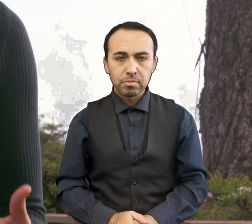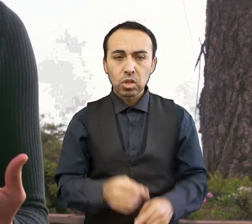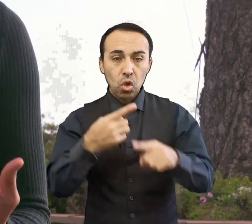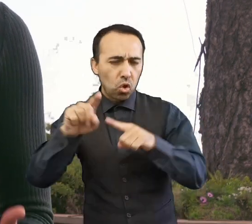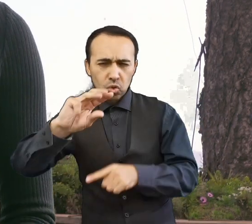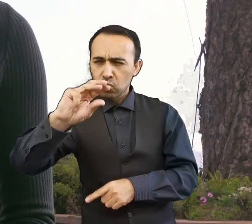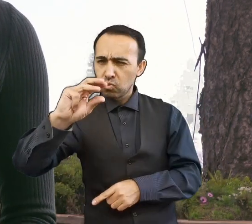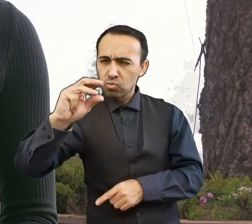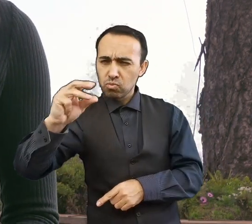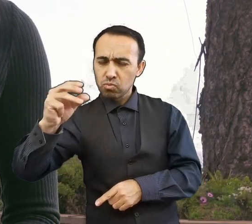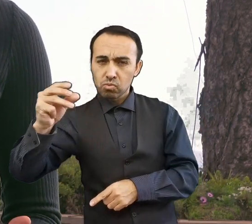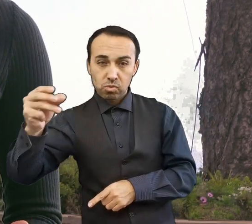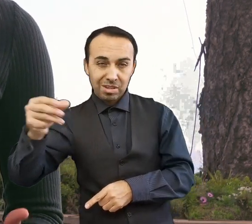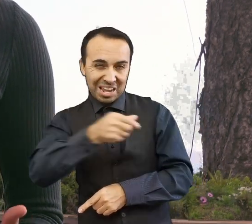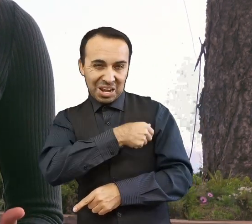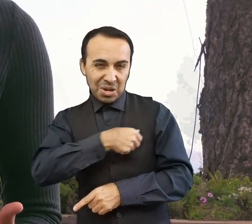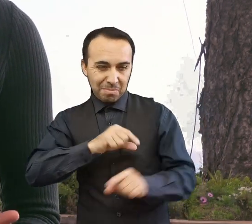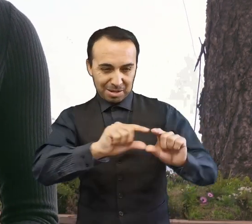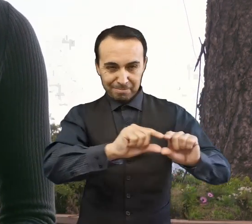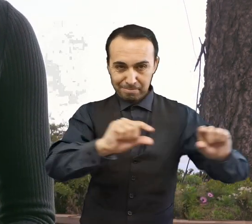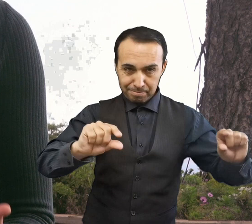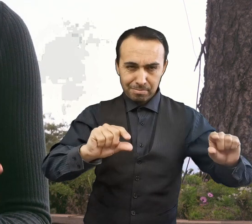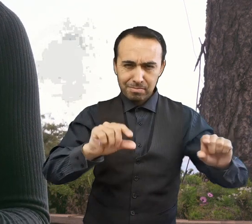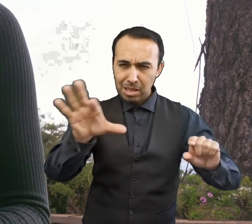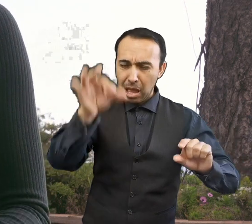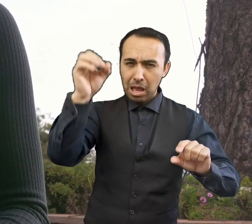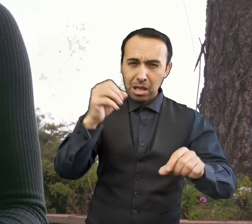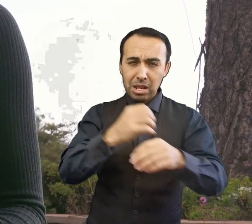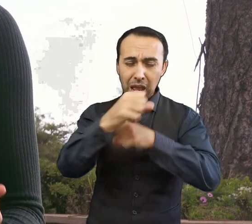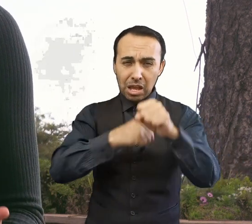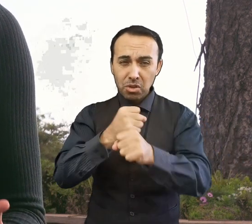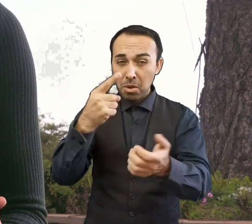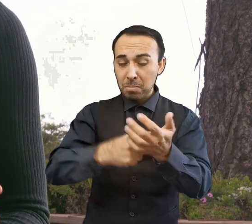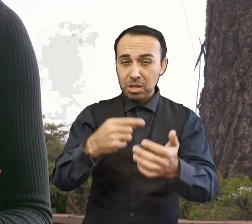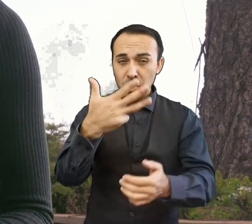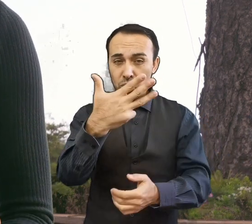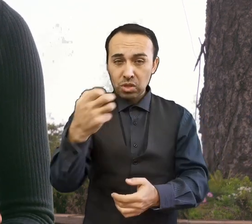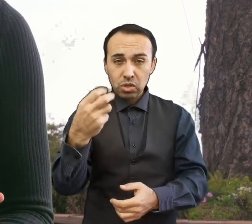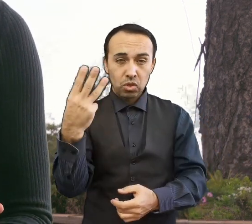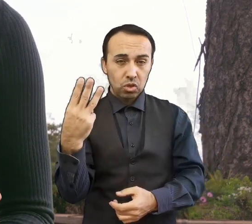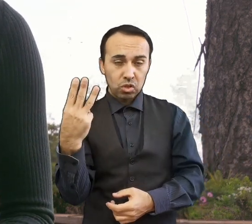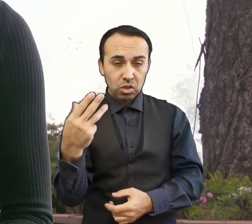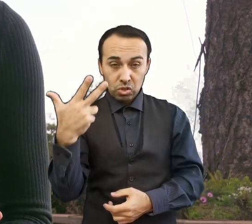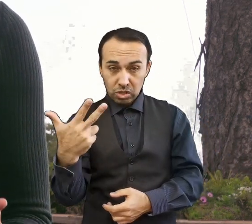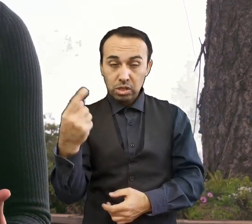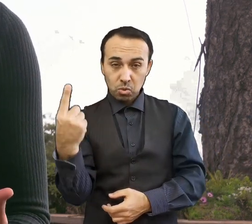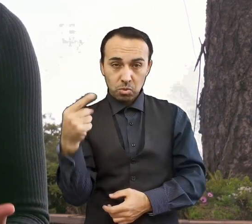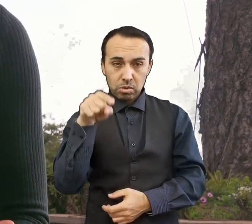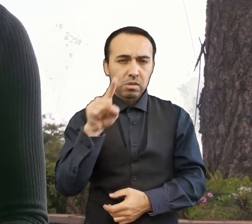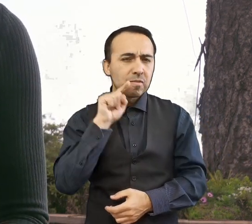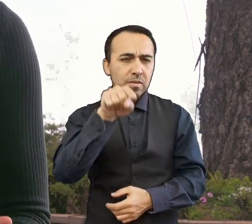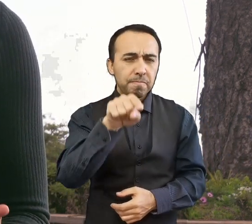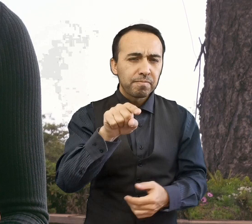1981 y cuyo nombre se debe a Larry Niedler, que es de EPL, quien lleva a cabo el análisis químico y mineralógico de los